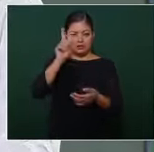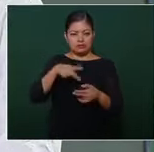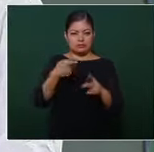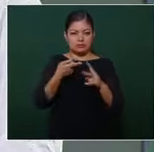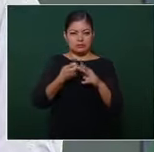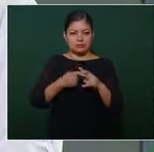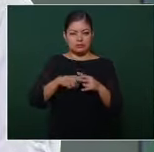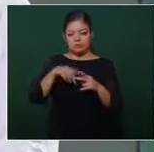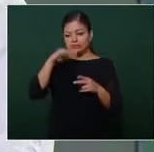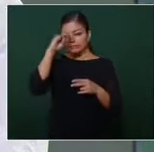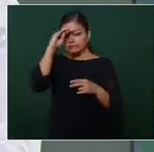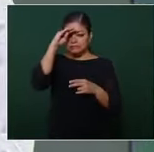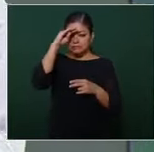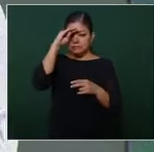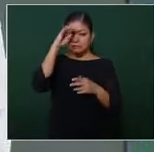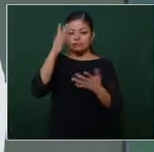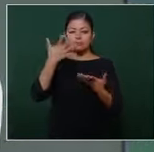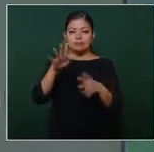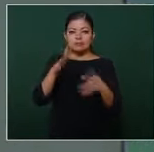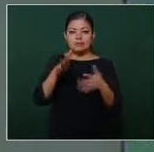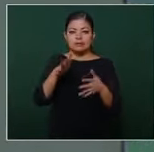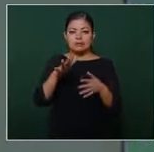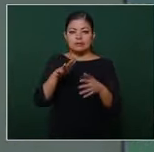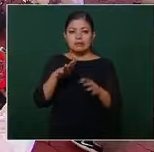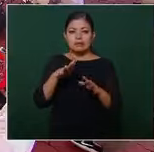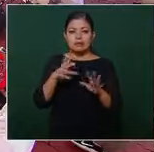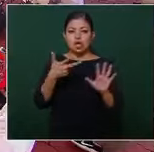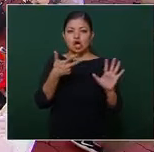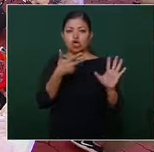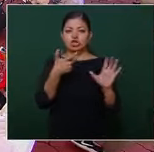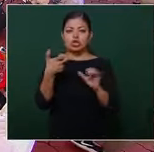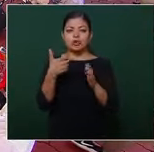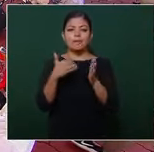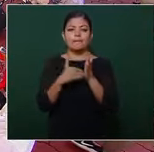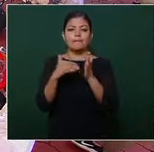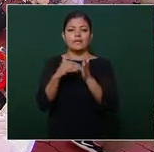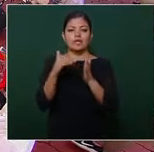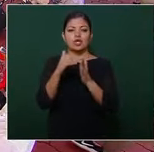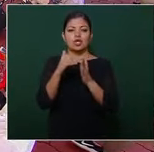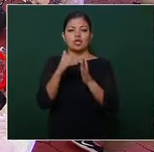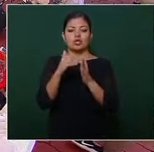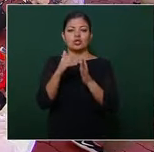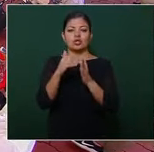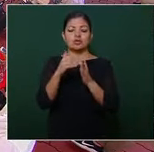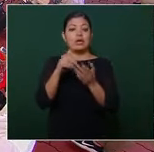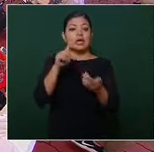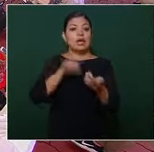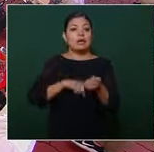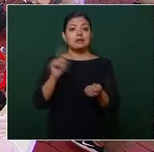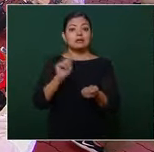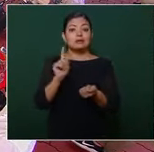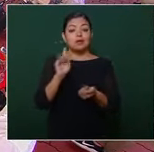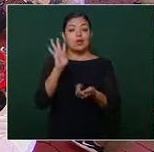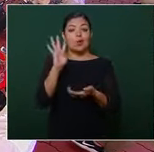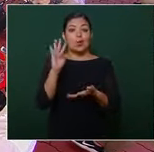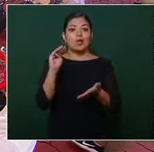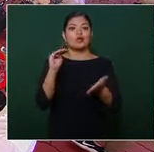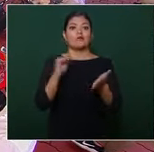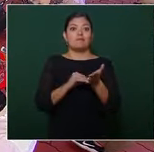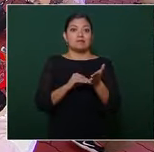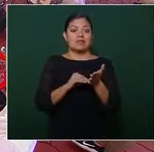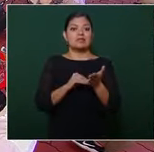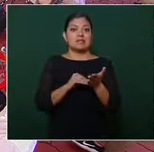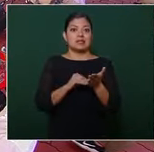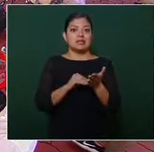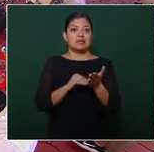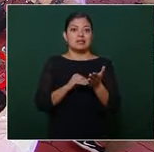se pensaba que terminábamos con ochocientos millones y se necesitaban cuatro mil para